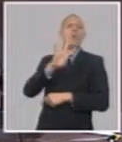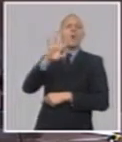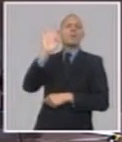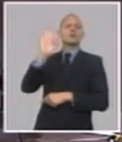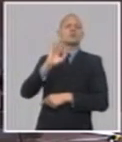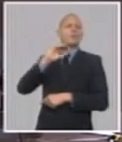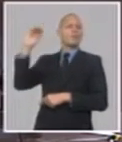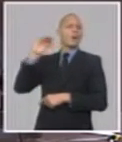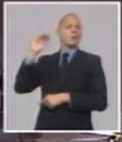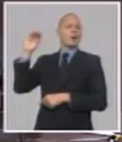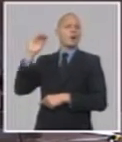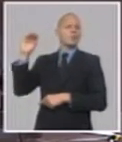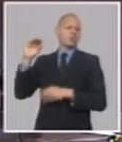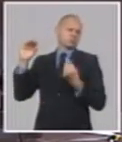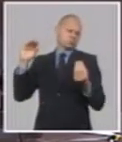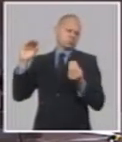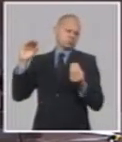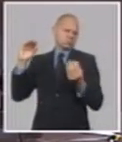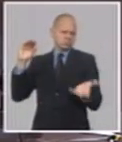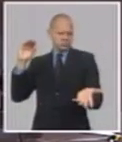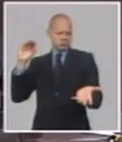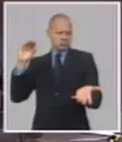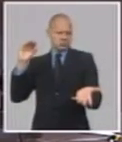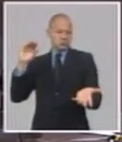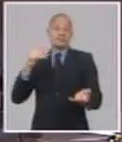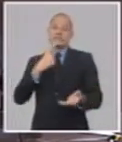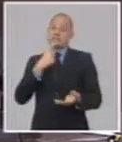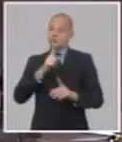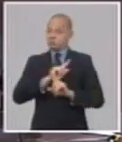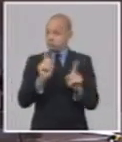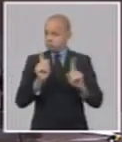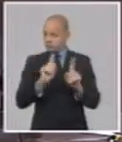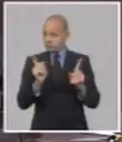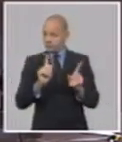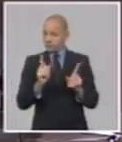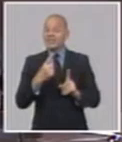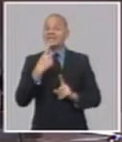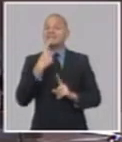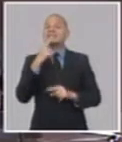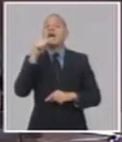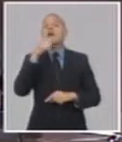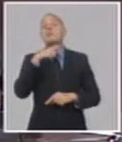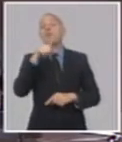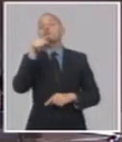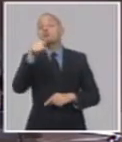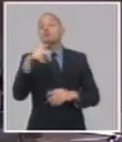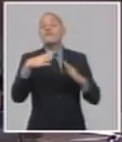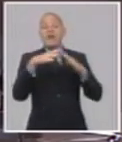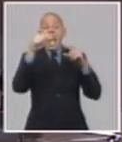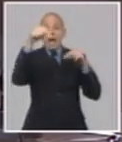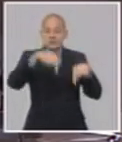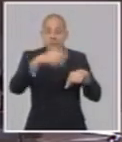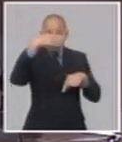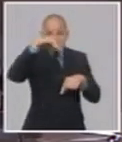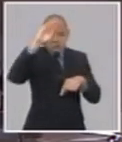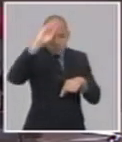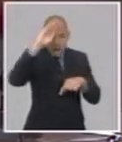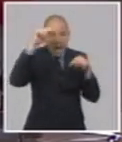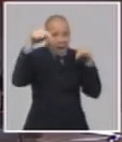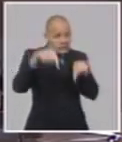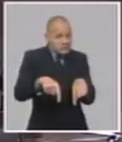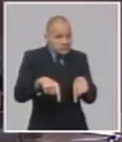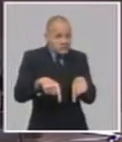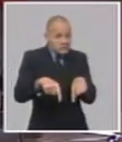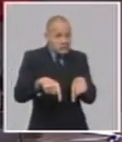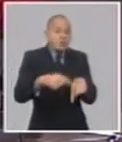obtenidos a las personas residentes permanentemente en el territorio nacional, es decir, con una residencia permanente